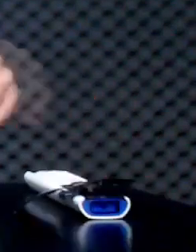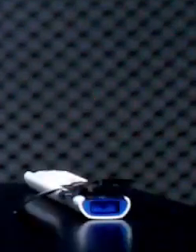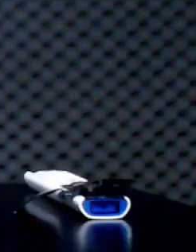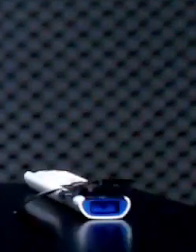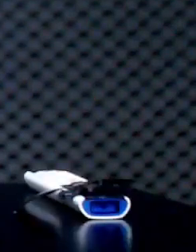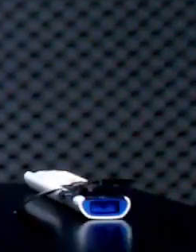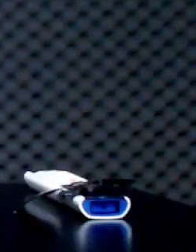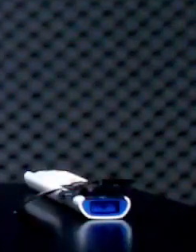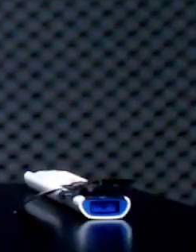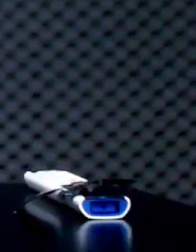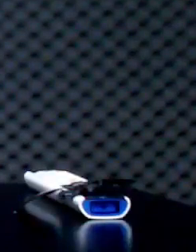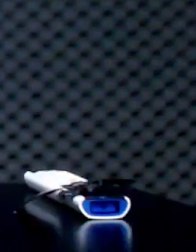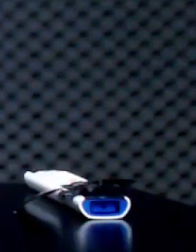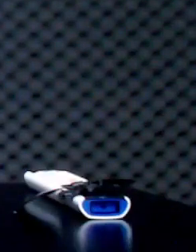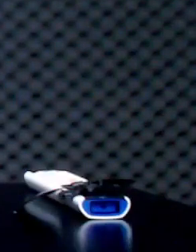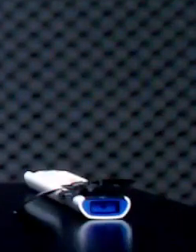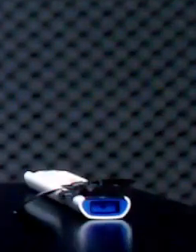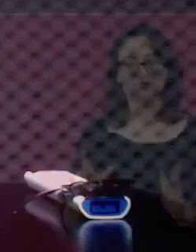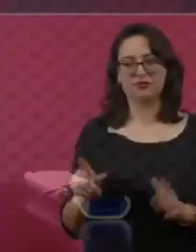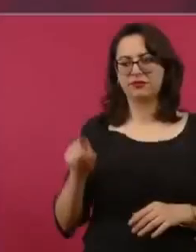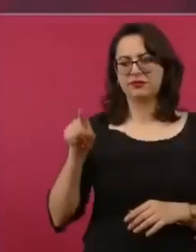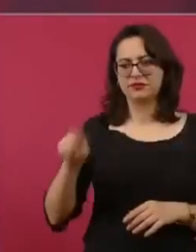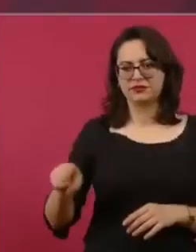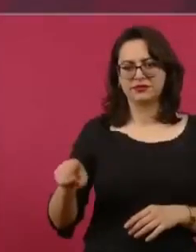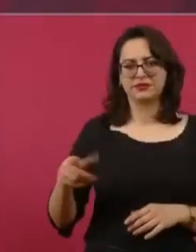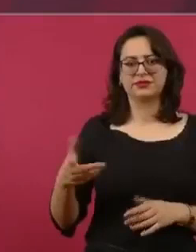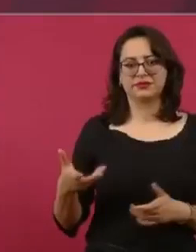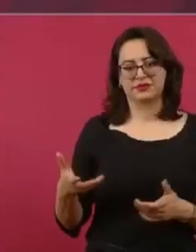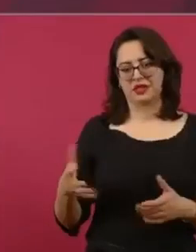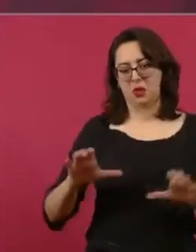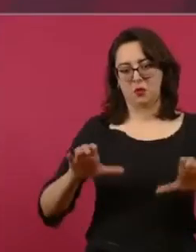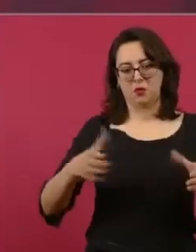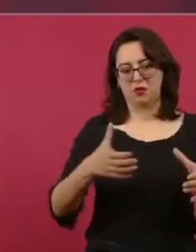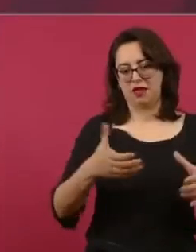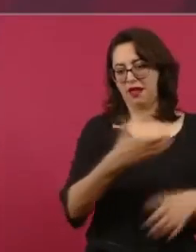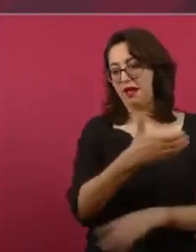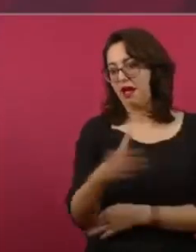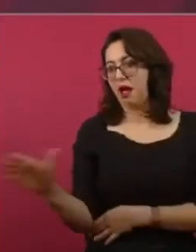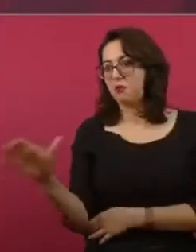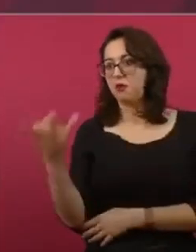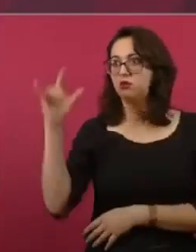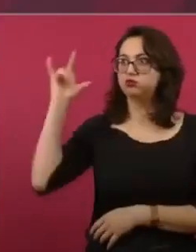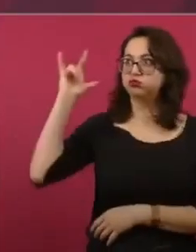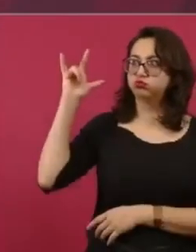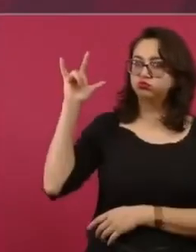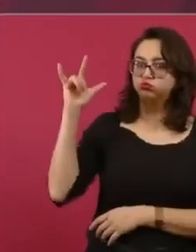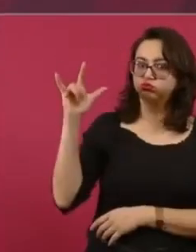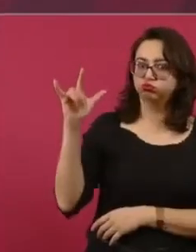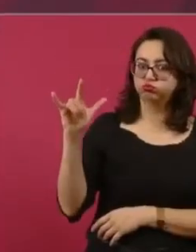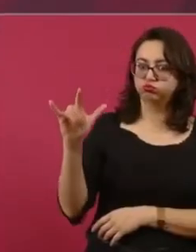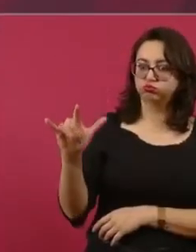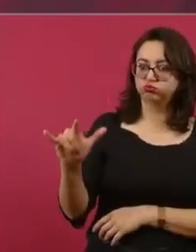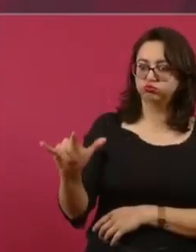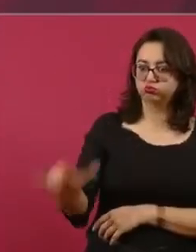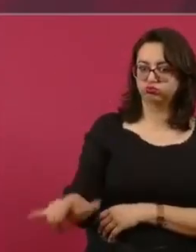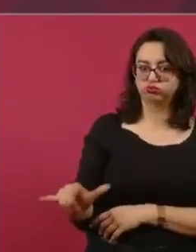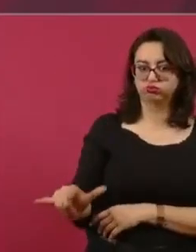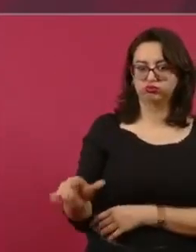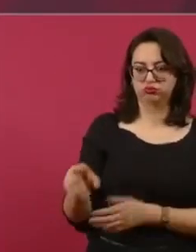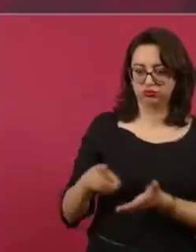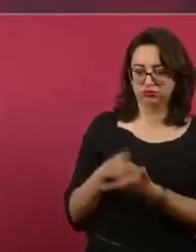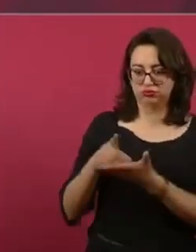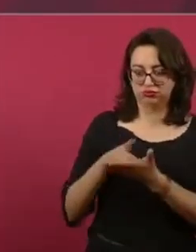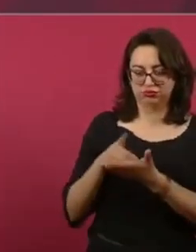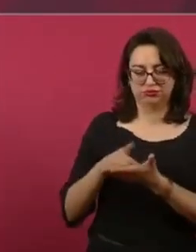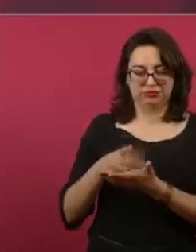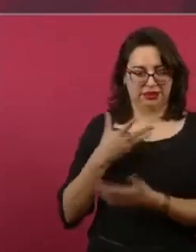interpuso Xochitl Gálvez, la senadora panista, para ejercer su derecho de réplica ahí en la mañanera, donde fue mencionada